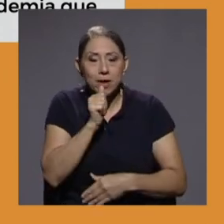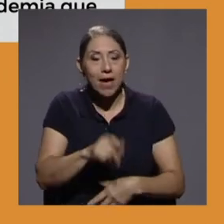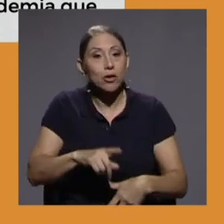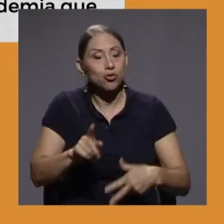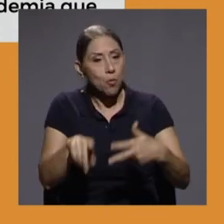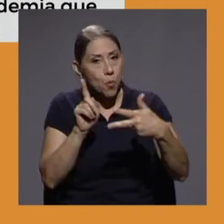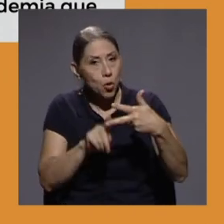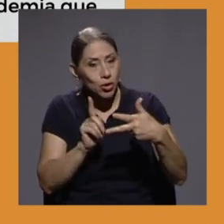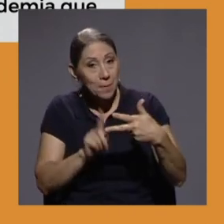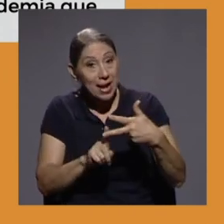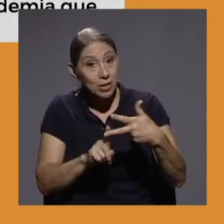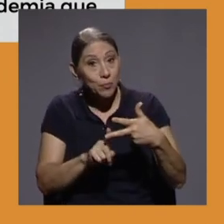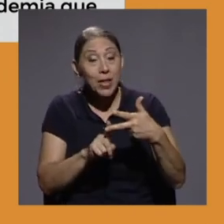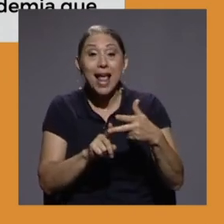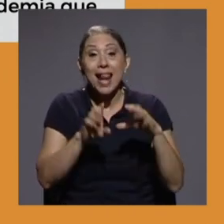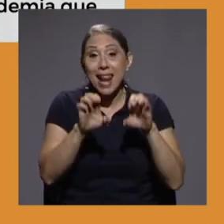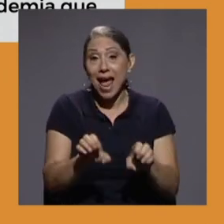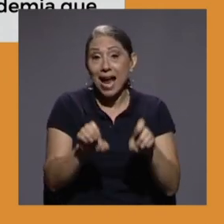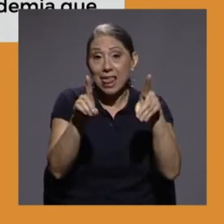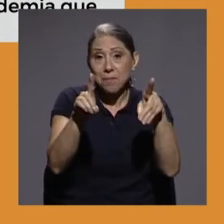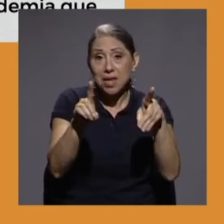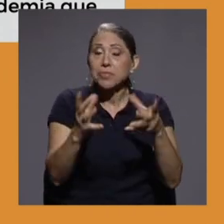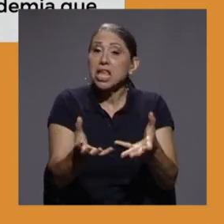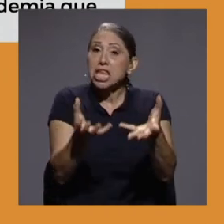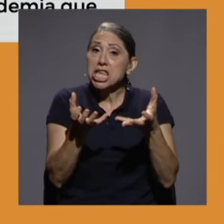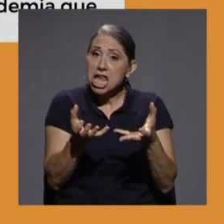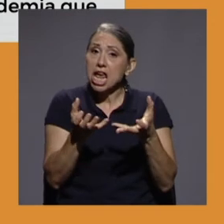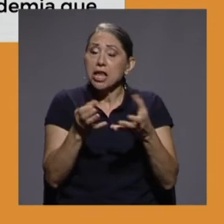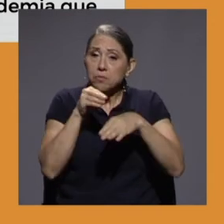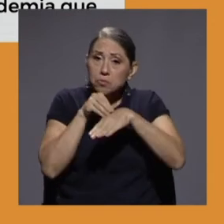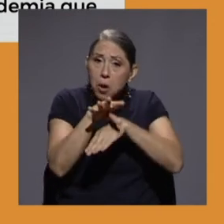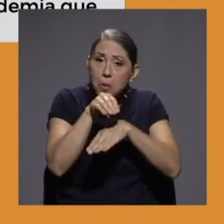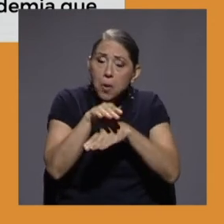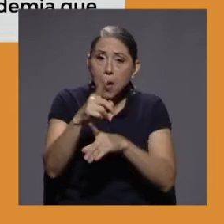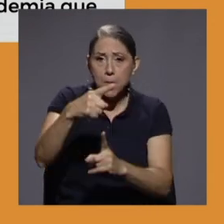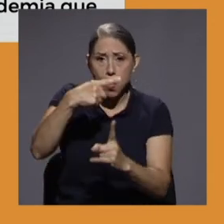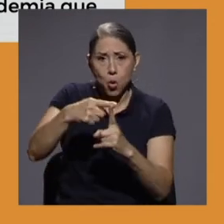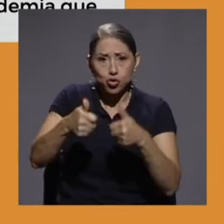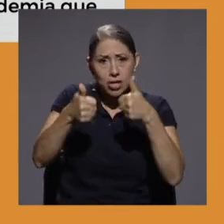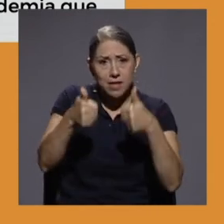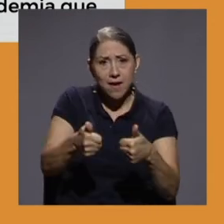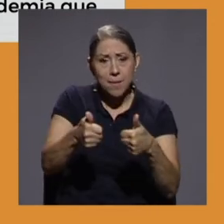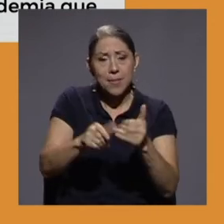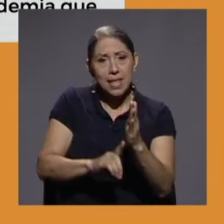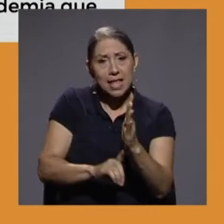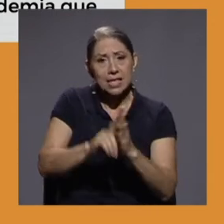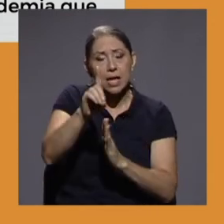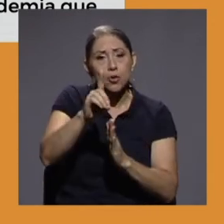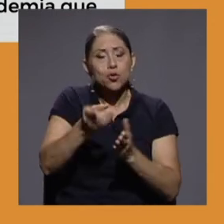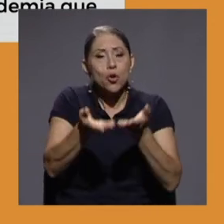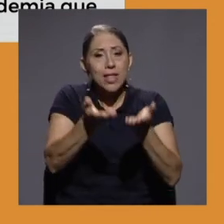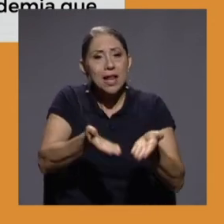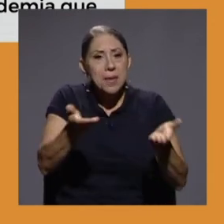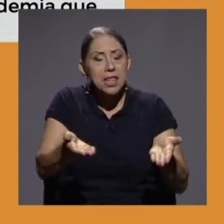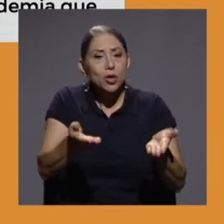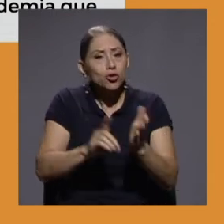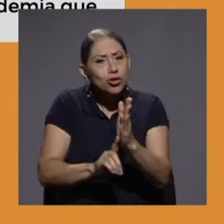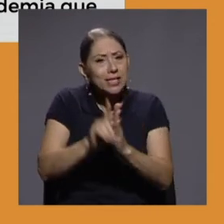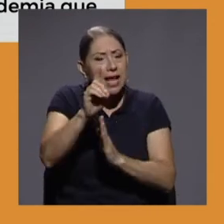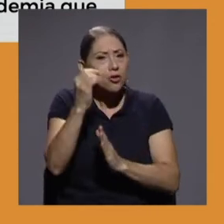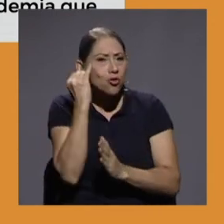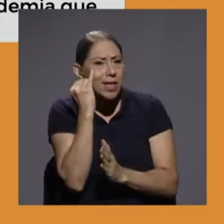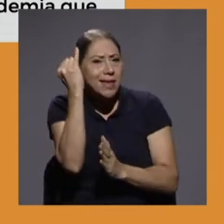parte, tenemos la academia, que quiere incidir positivamente en el desarrollo de elementos, iniciativas o